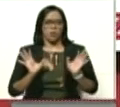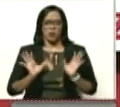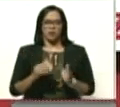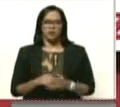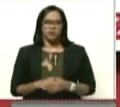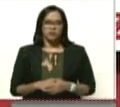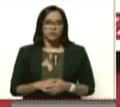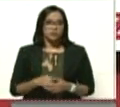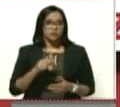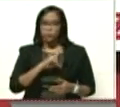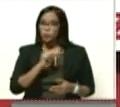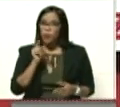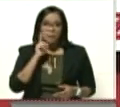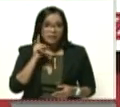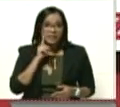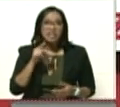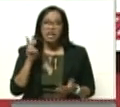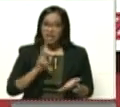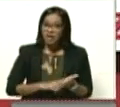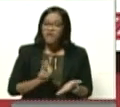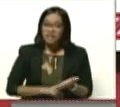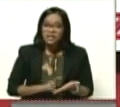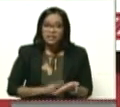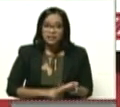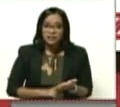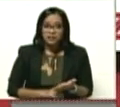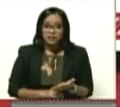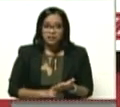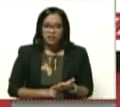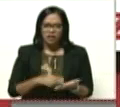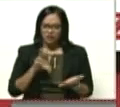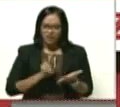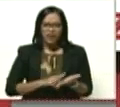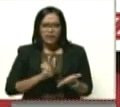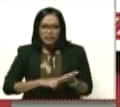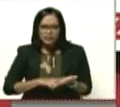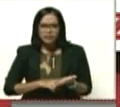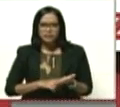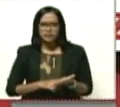Eso no es mentira, eso es verdad. Eso no es mentira, eso es verdad.